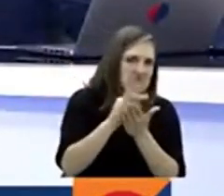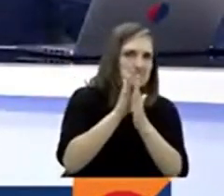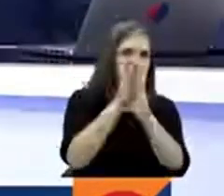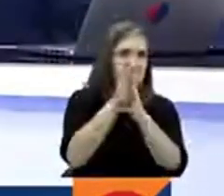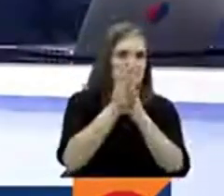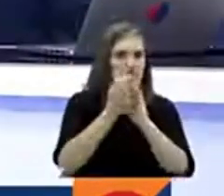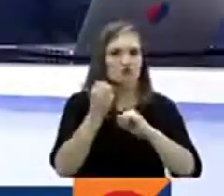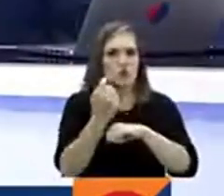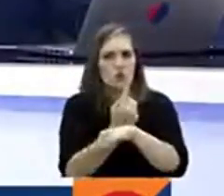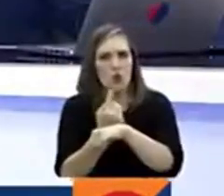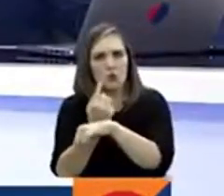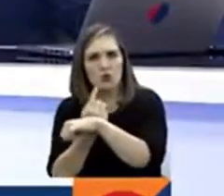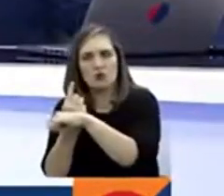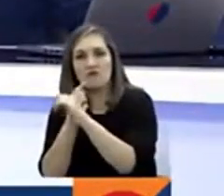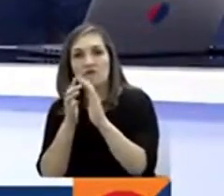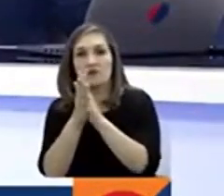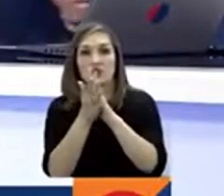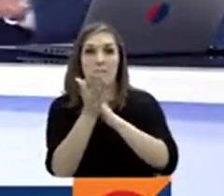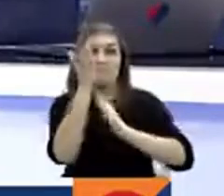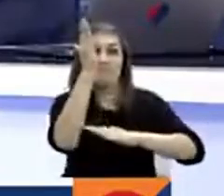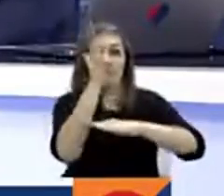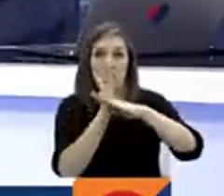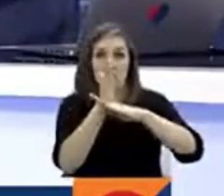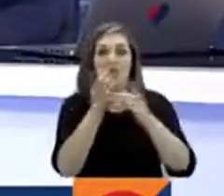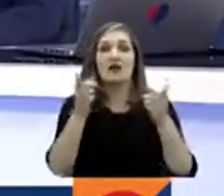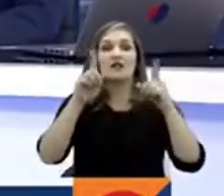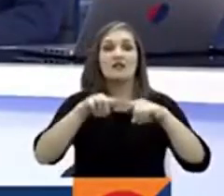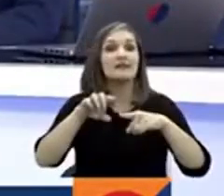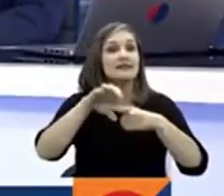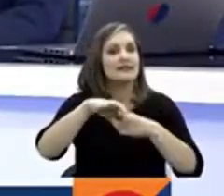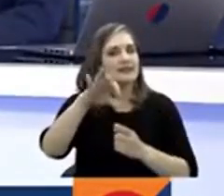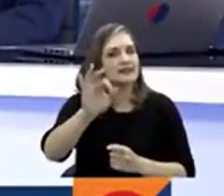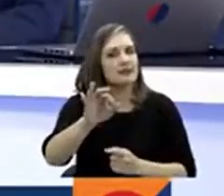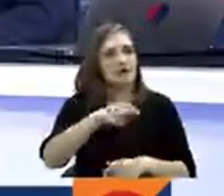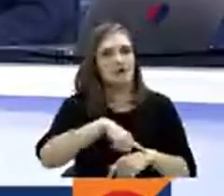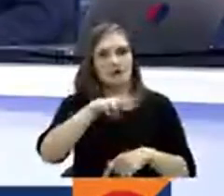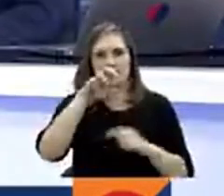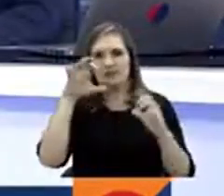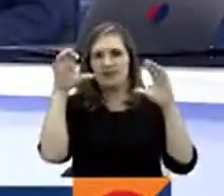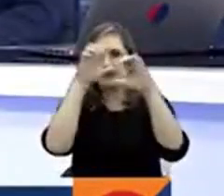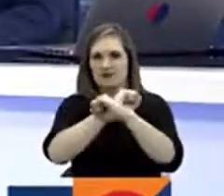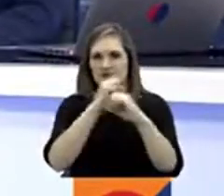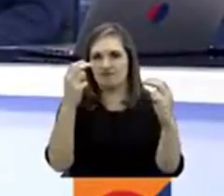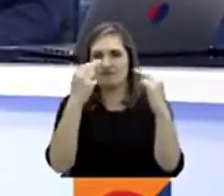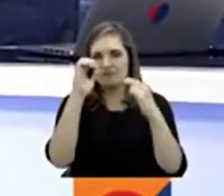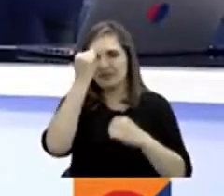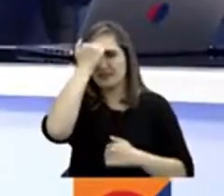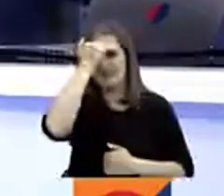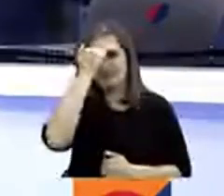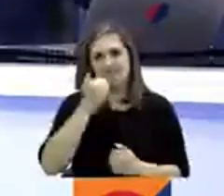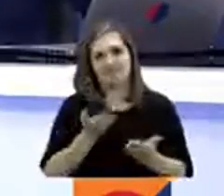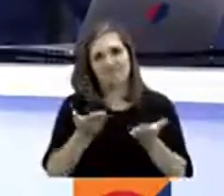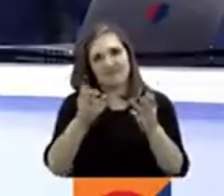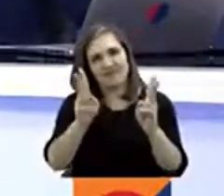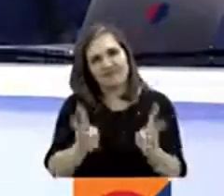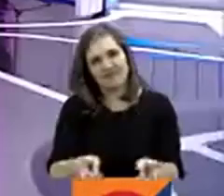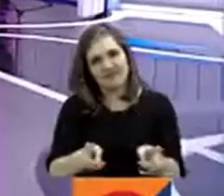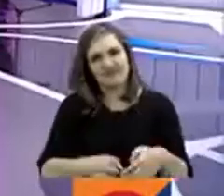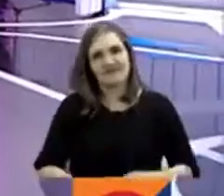cada hora. La emisión del mediodía, y por supuesto, la cita de siempre a las 7 de la noche con esta emisión central. Que descanse.